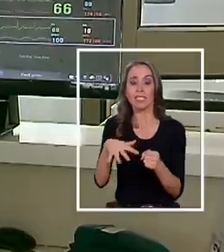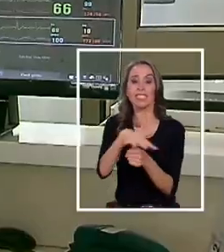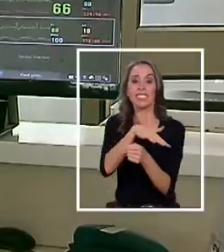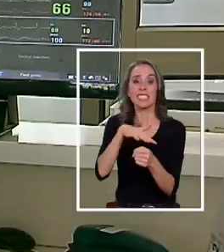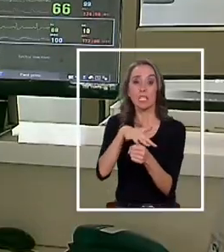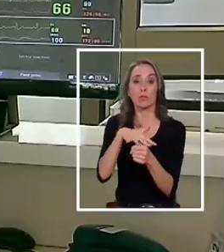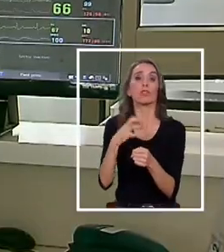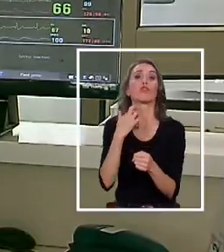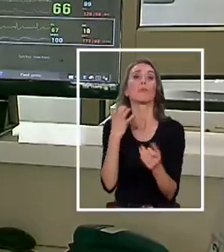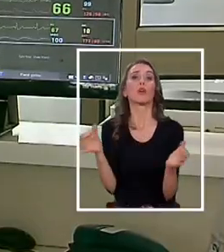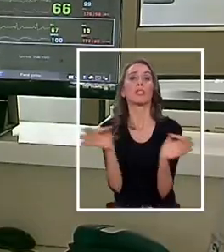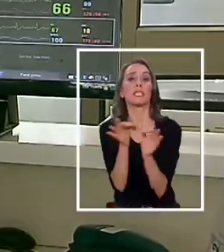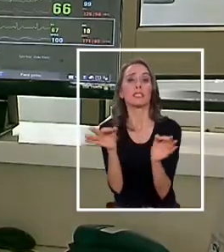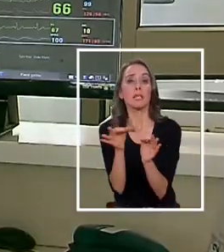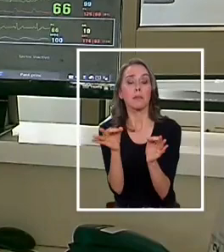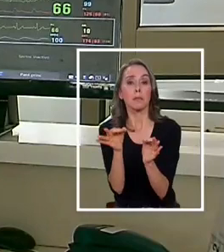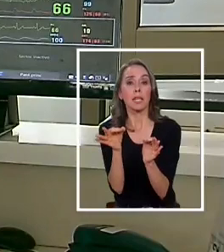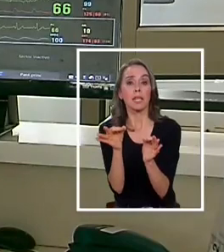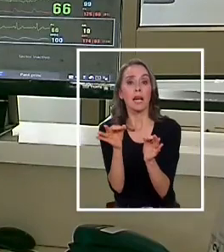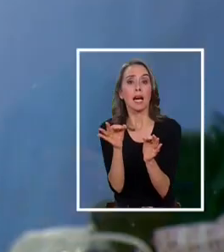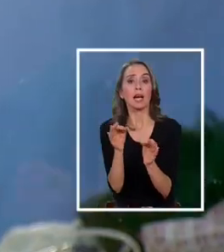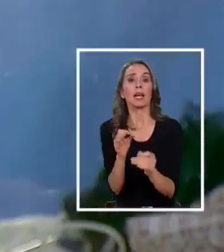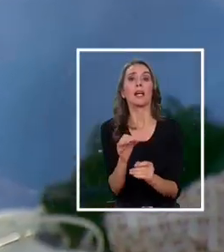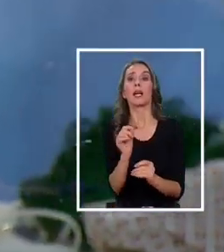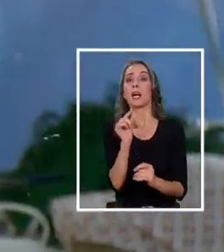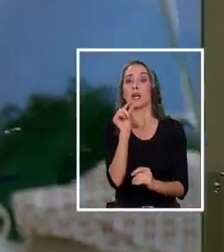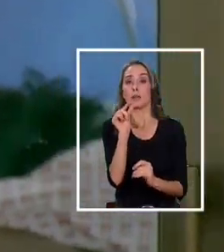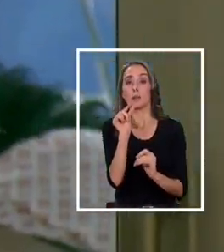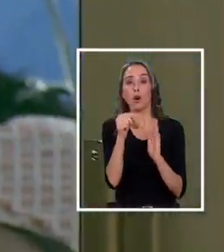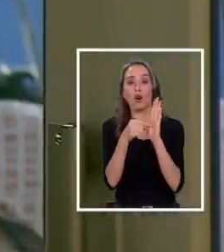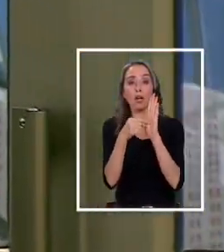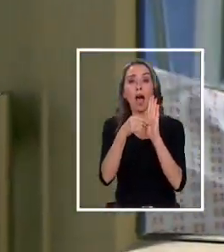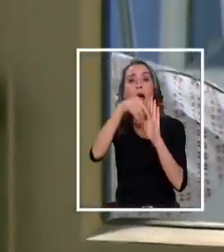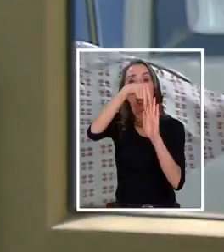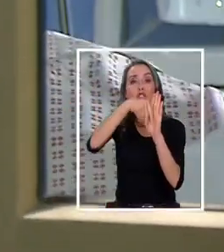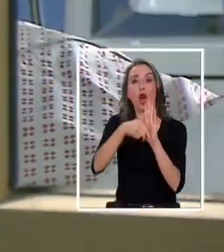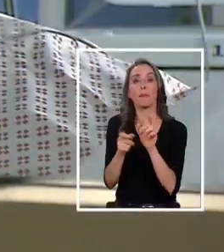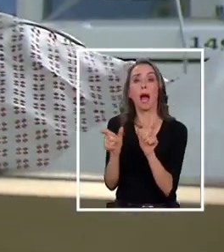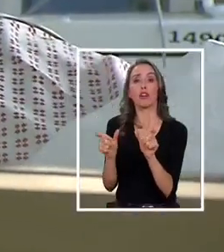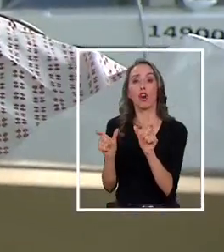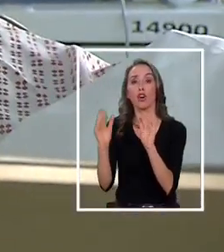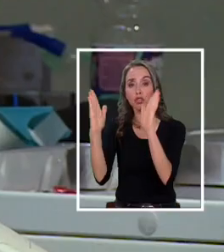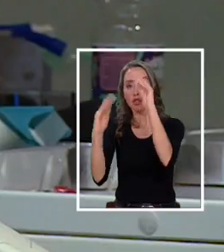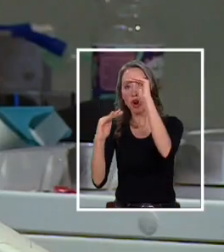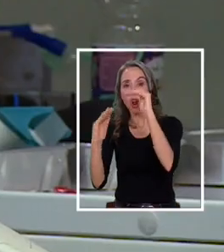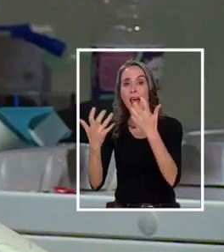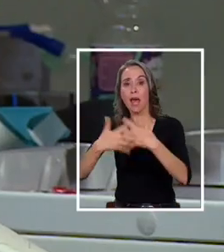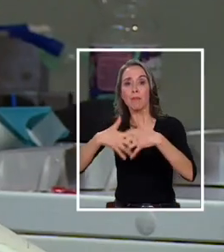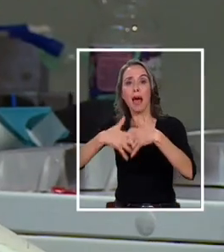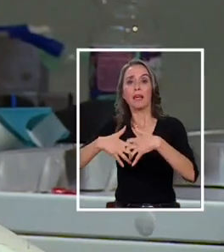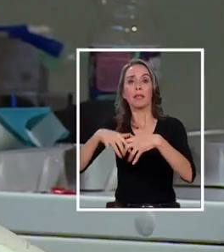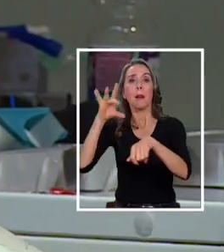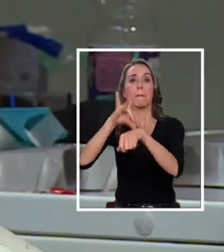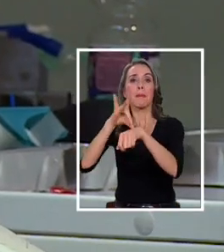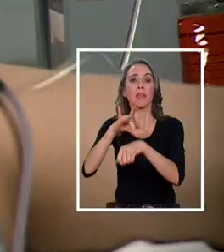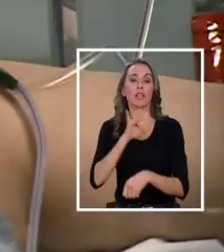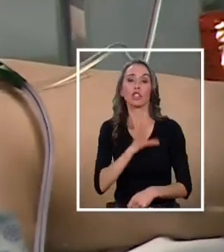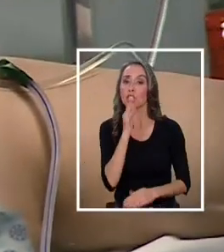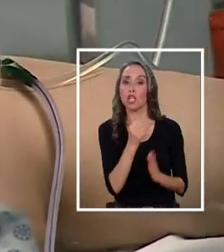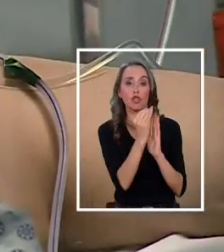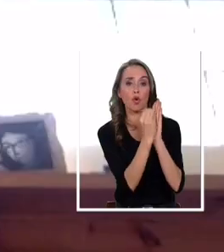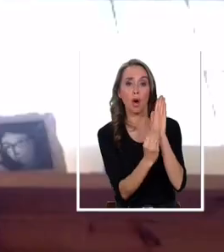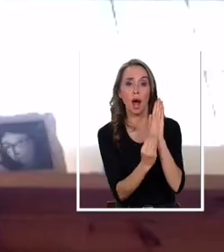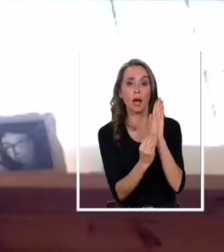se explicaría en parte a la casi nula normativa de control de dispositivos médicos en Chile. No